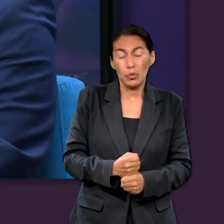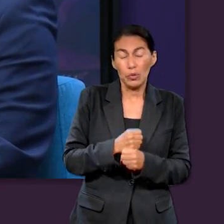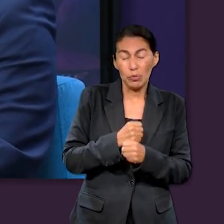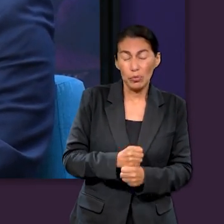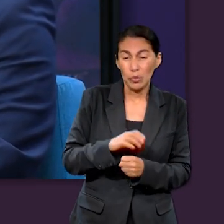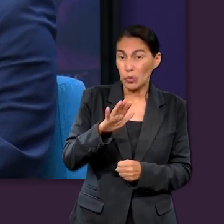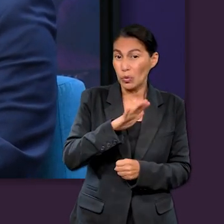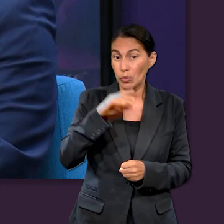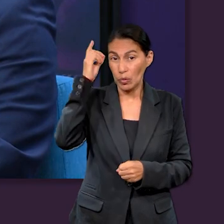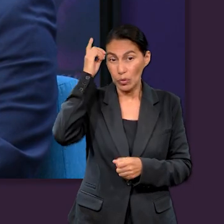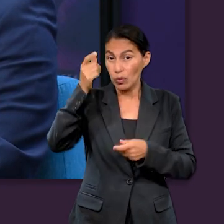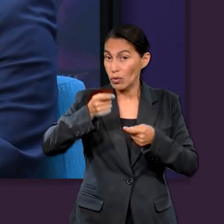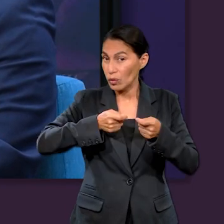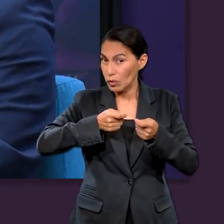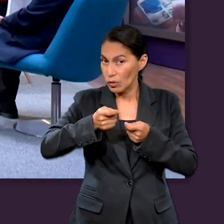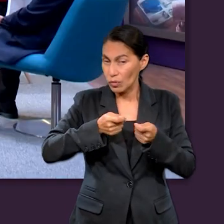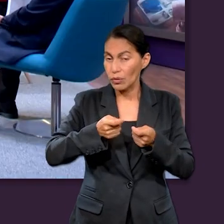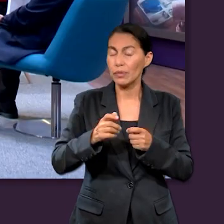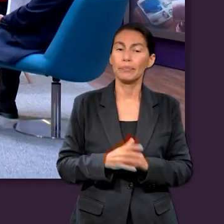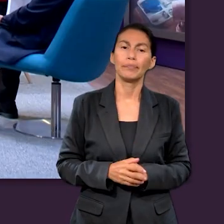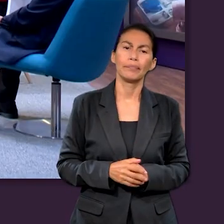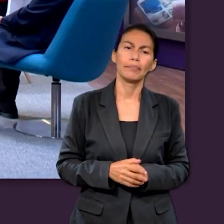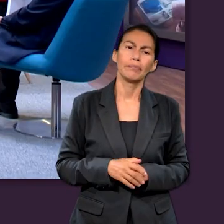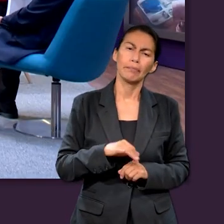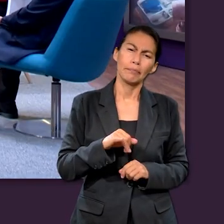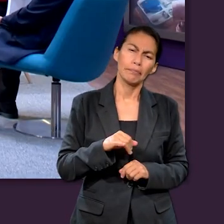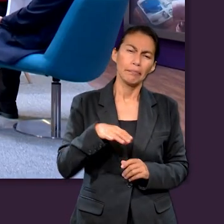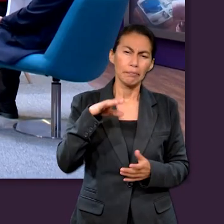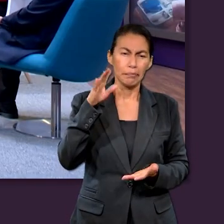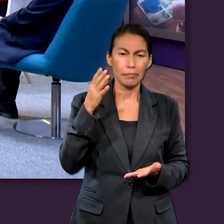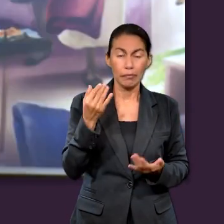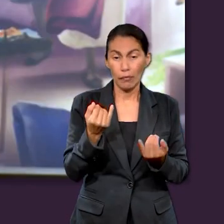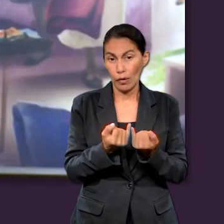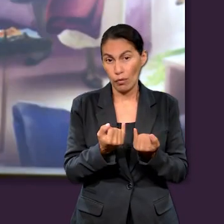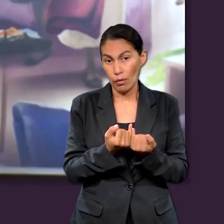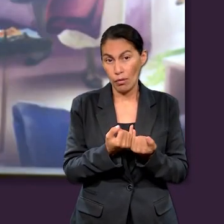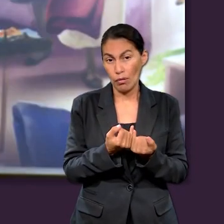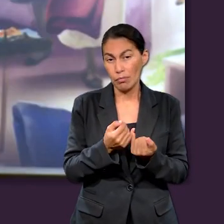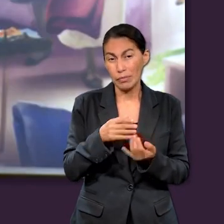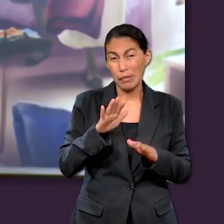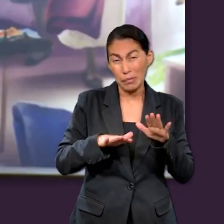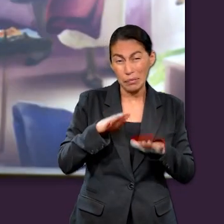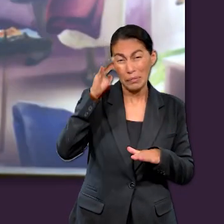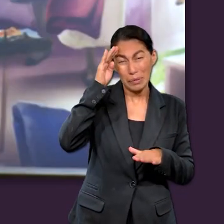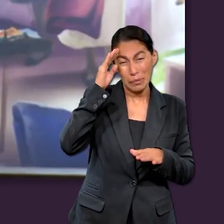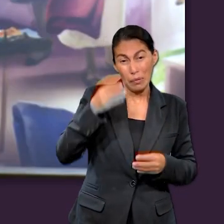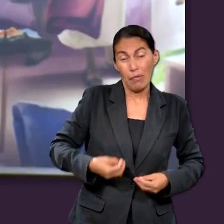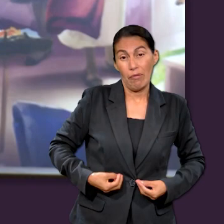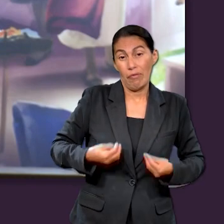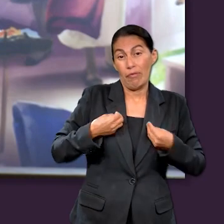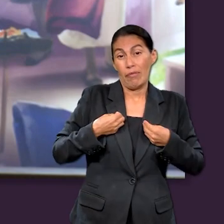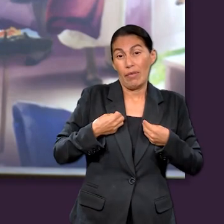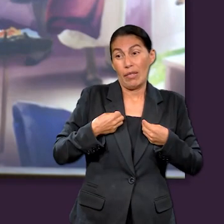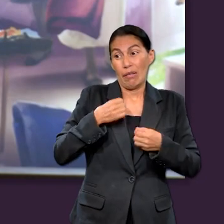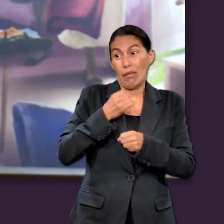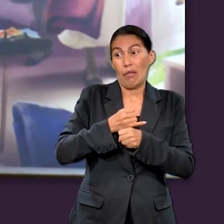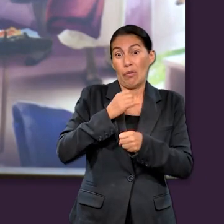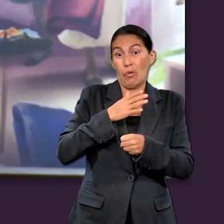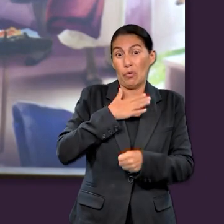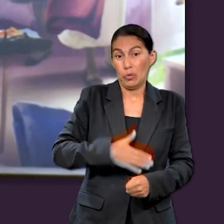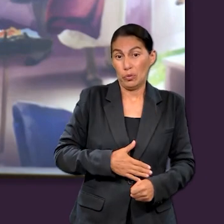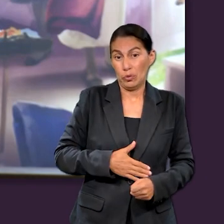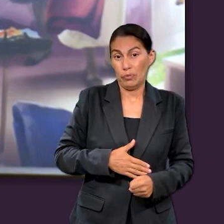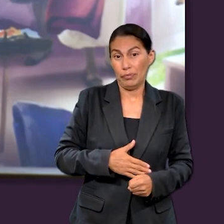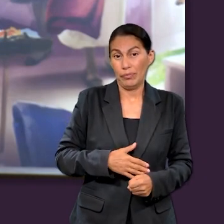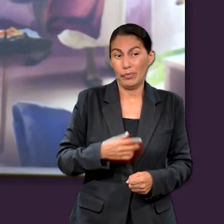estando en control. Se puede también agregar que la vida es injusta, pero nosotros, de pronto, cuando